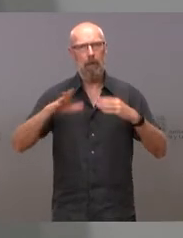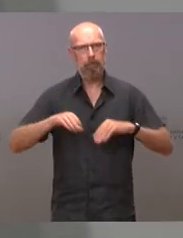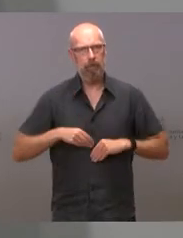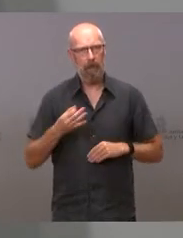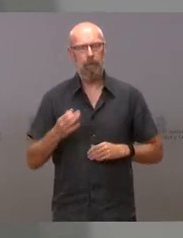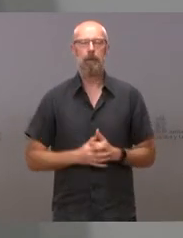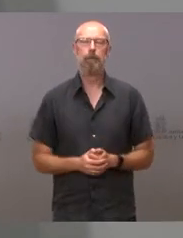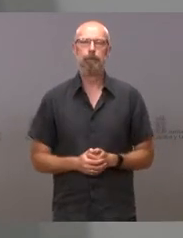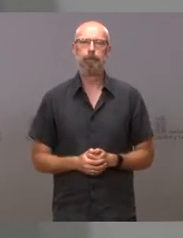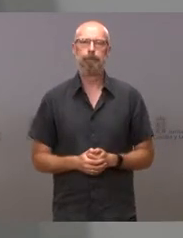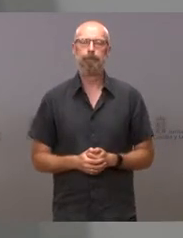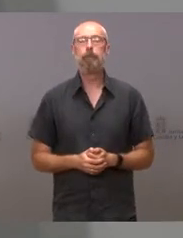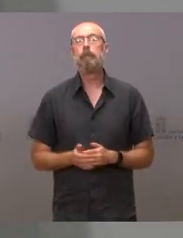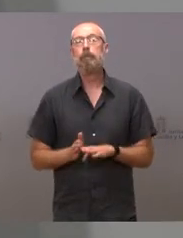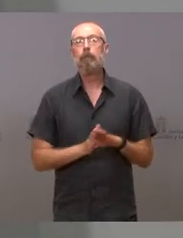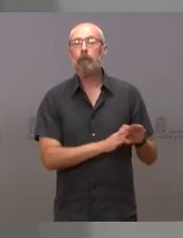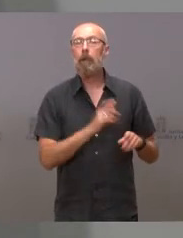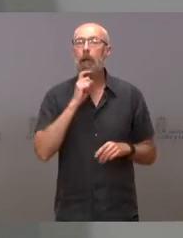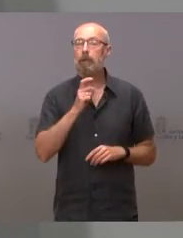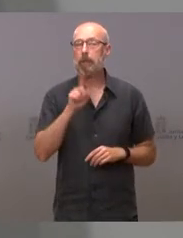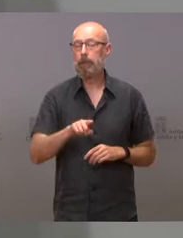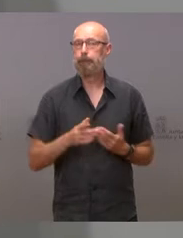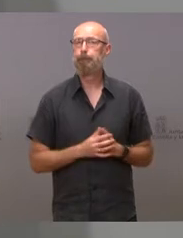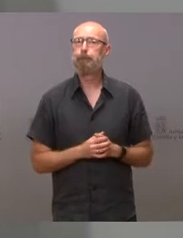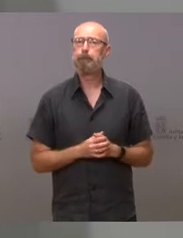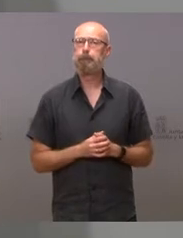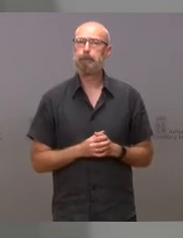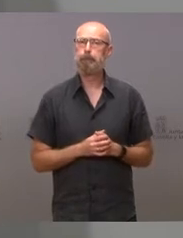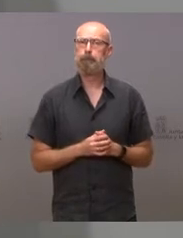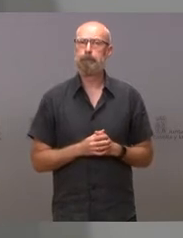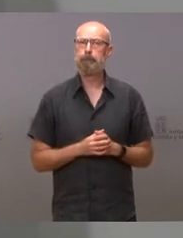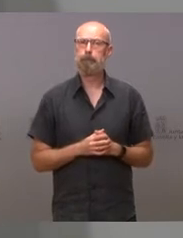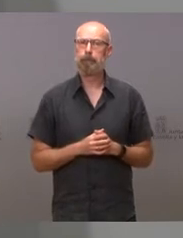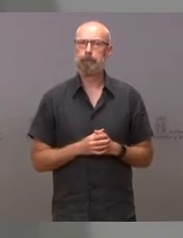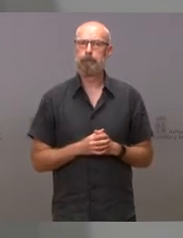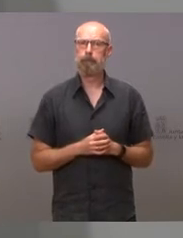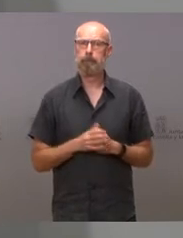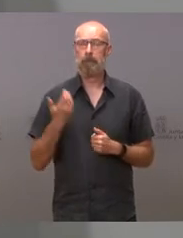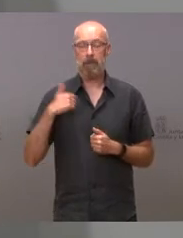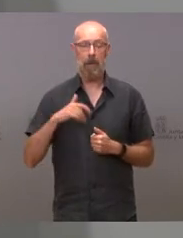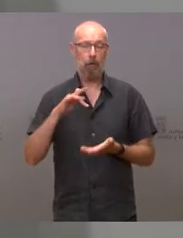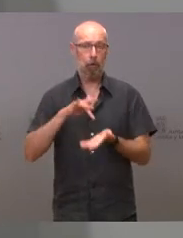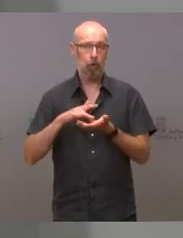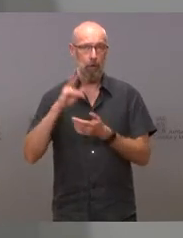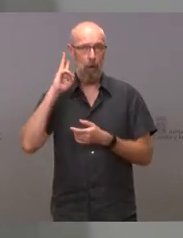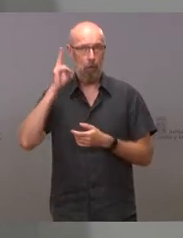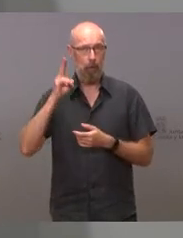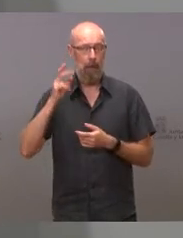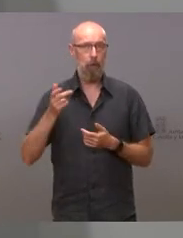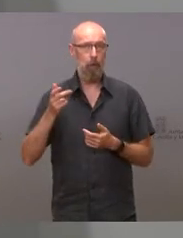Comunicarles también que ha cesado por llegar a la edad de jubilación y a petición